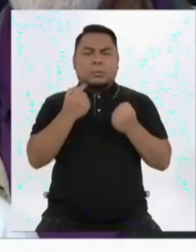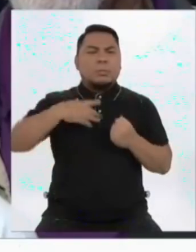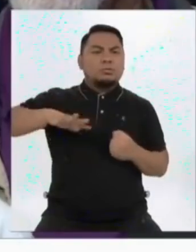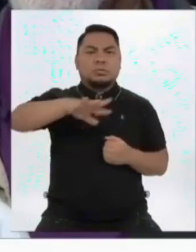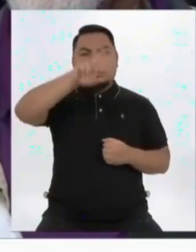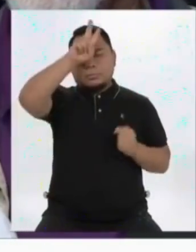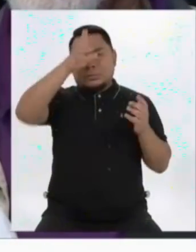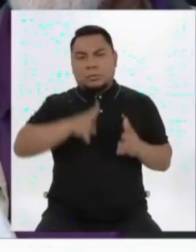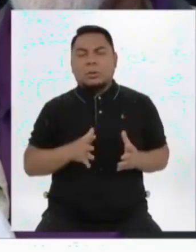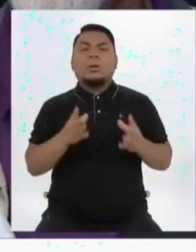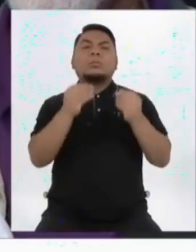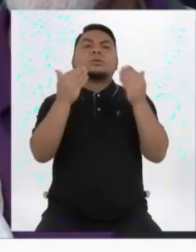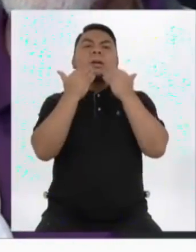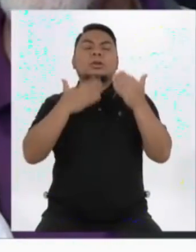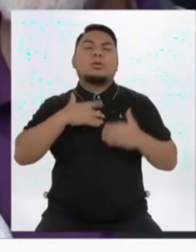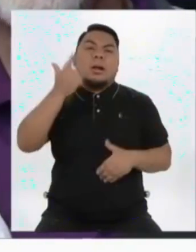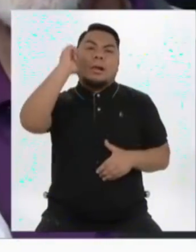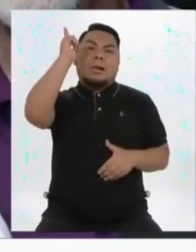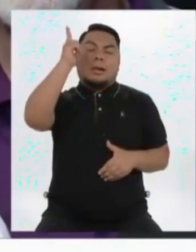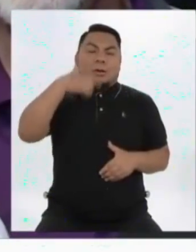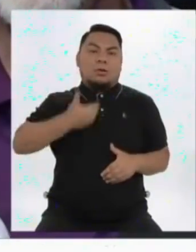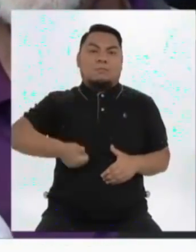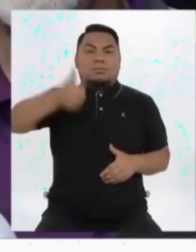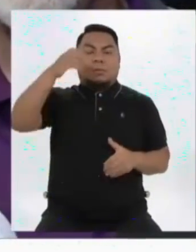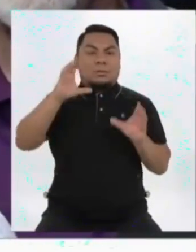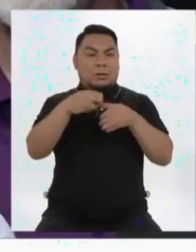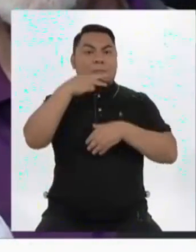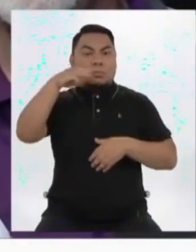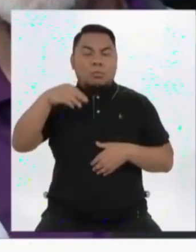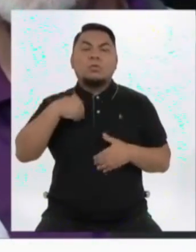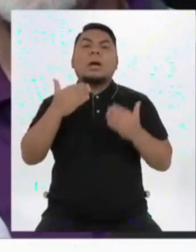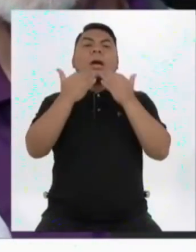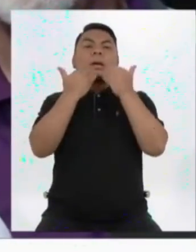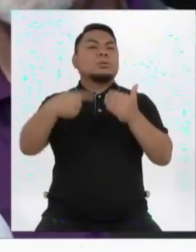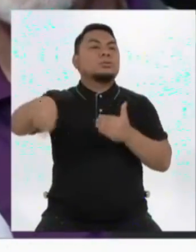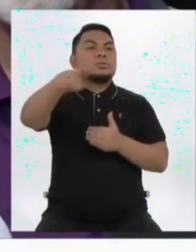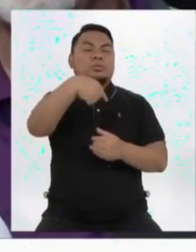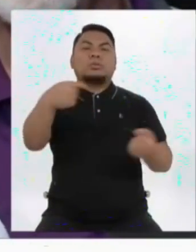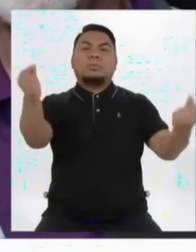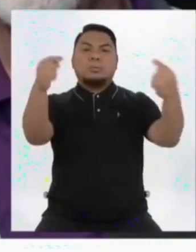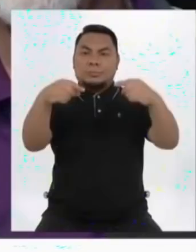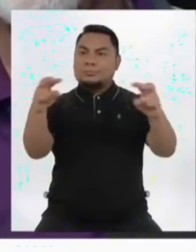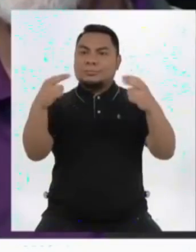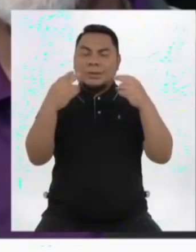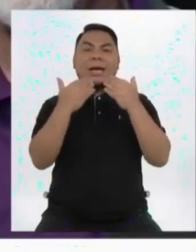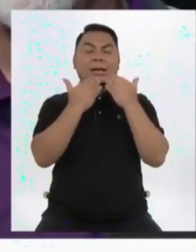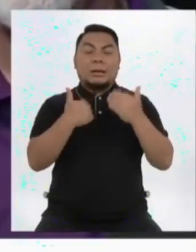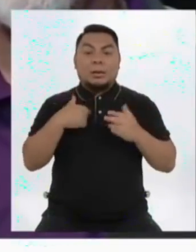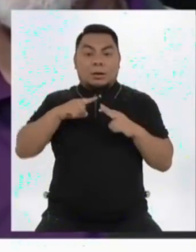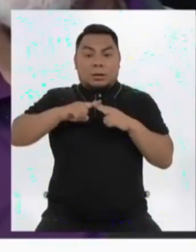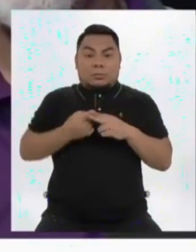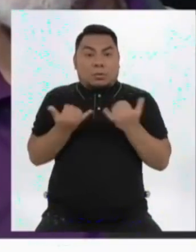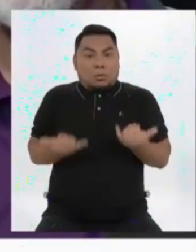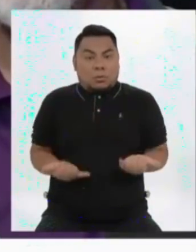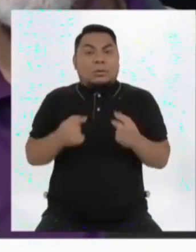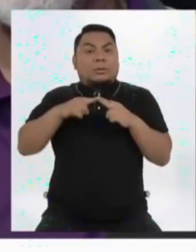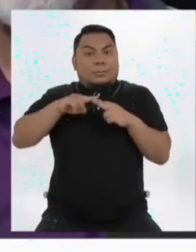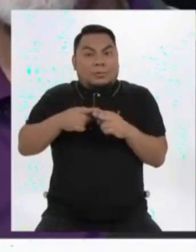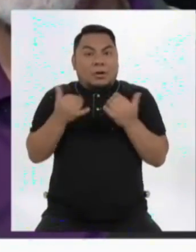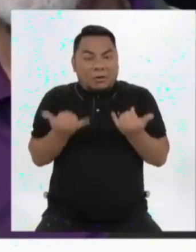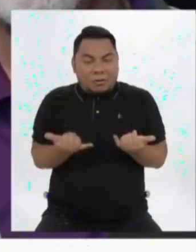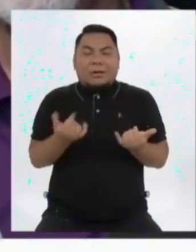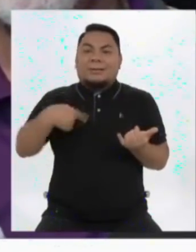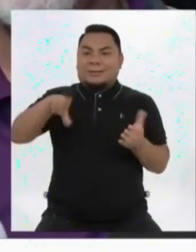Muchísimas gracias. Como presidente del Partido Morado, les agradezco su presencia y a partir de ahora, de este mismo instante,